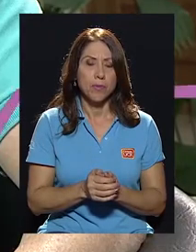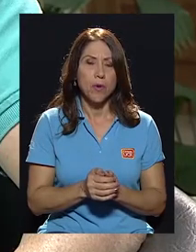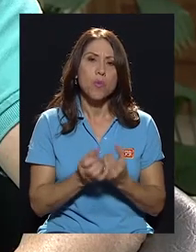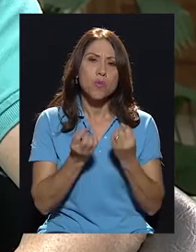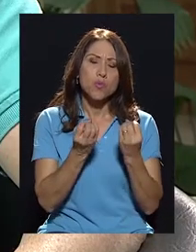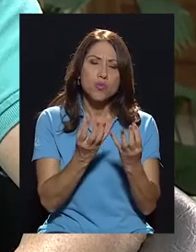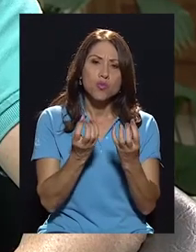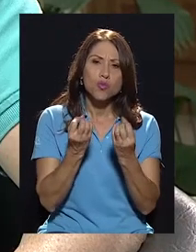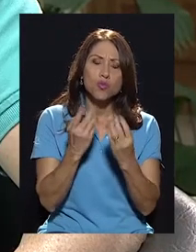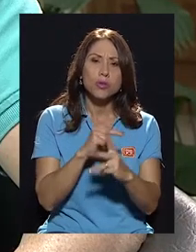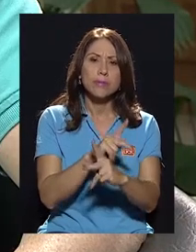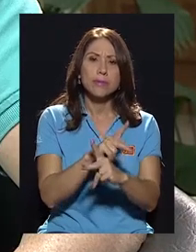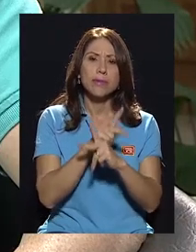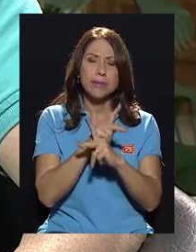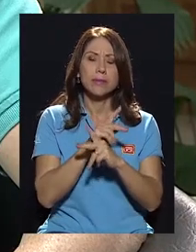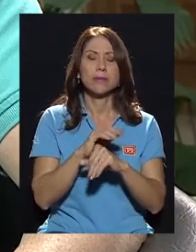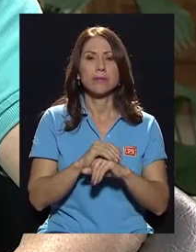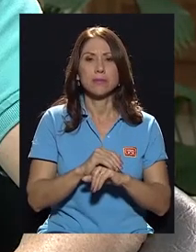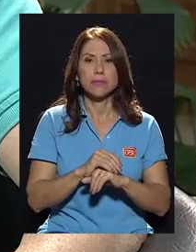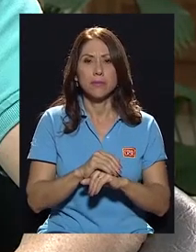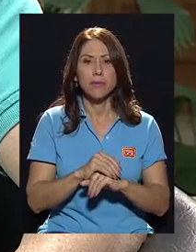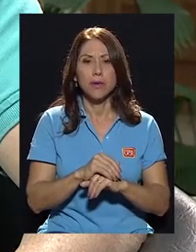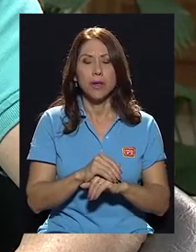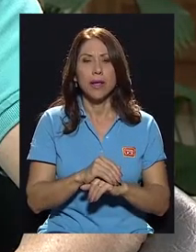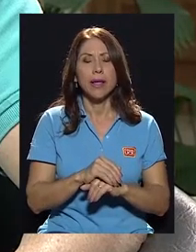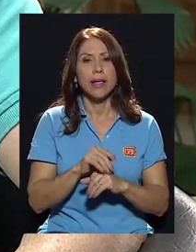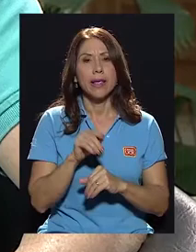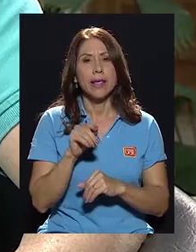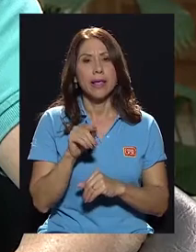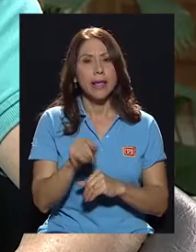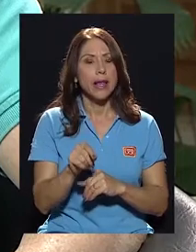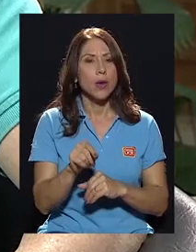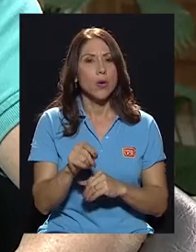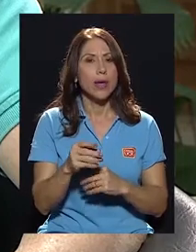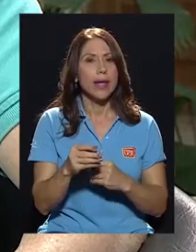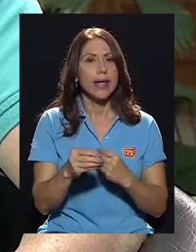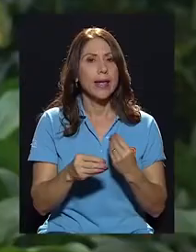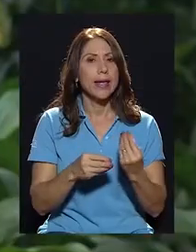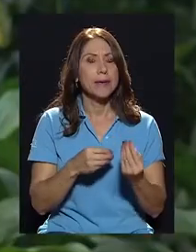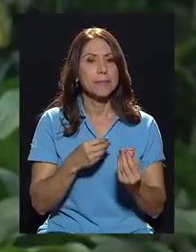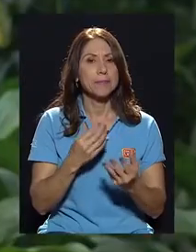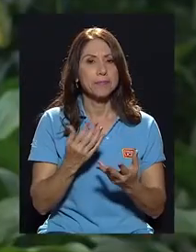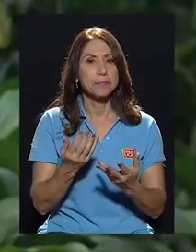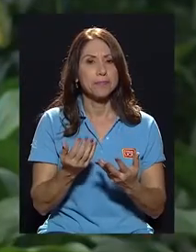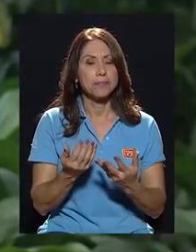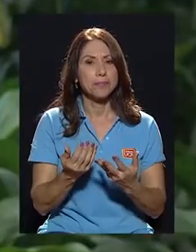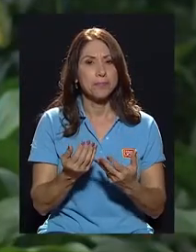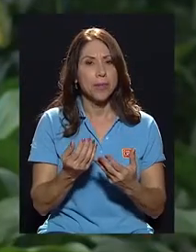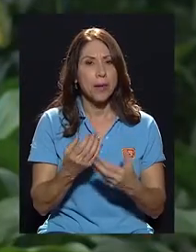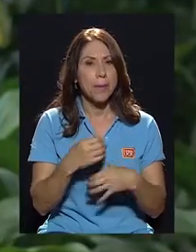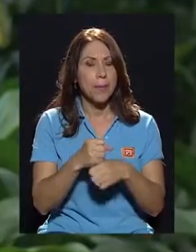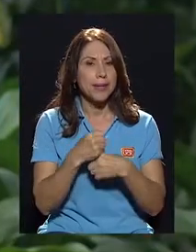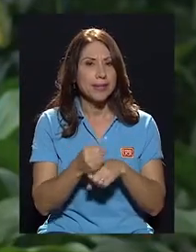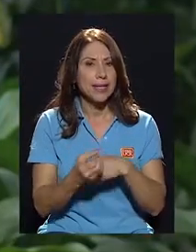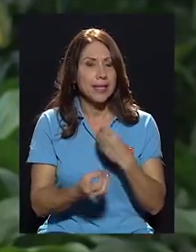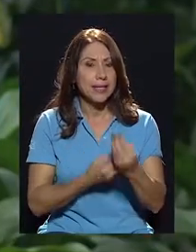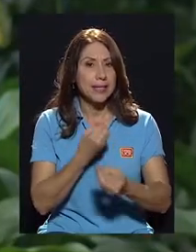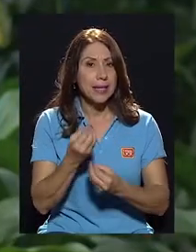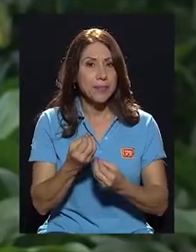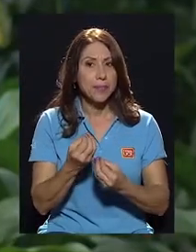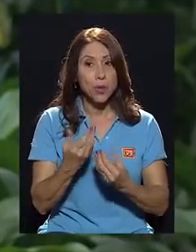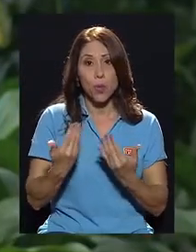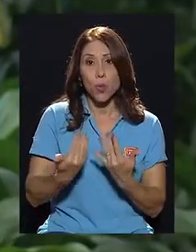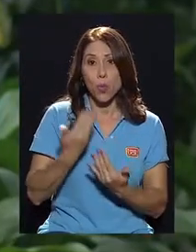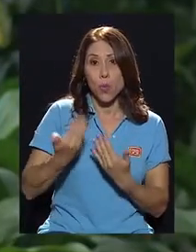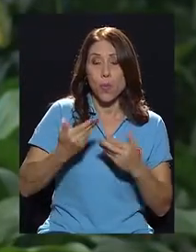mucha prevención que lo que va a hacer es que disminuyen las filas de espera